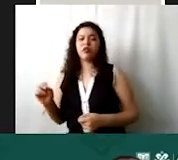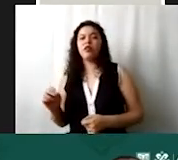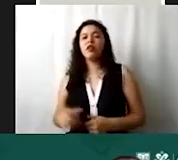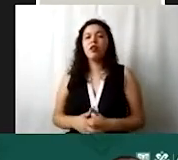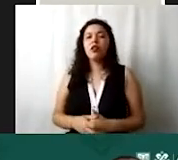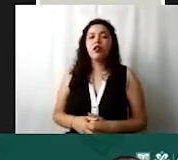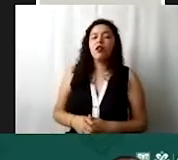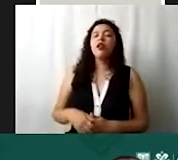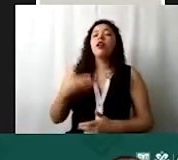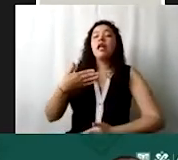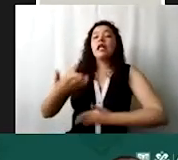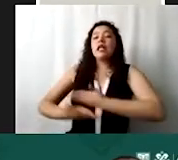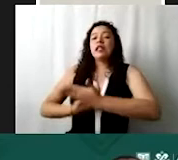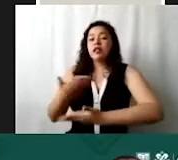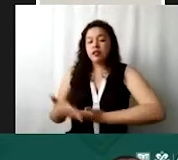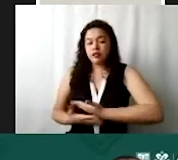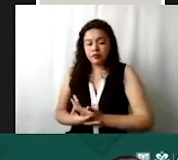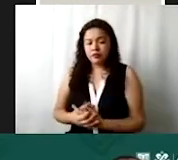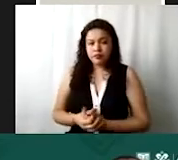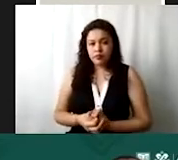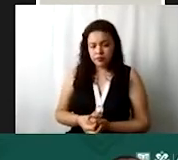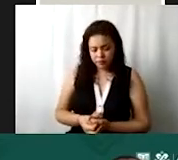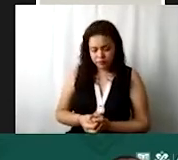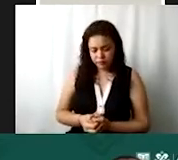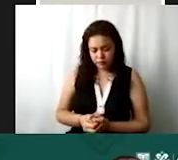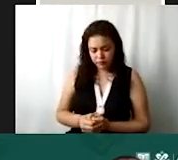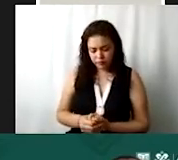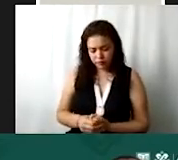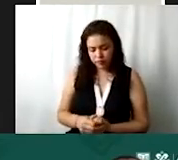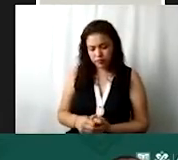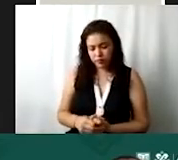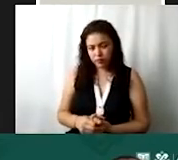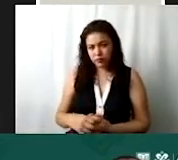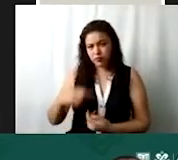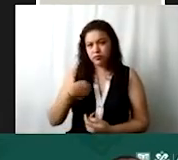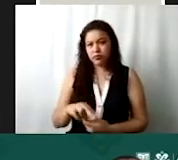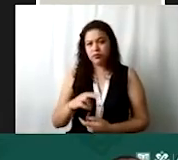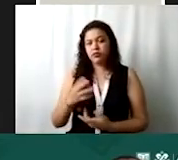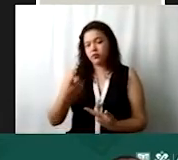tipo de servicio. Por ejemplo, vamos a suponer que es un banco de alimentos.